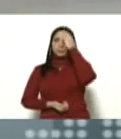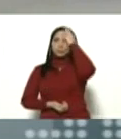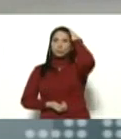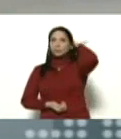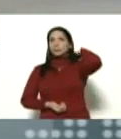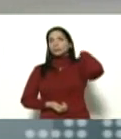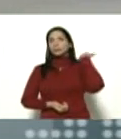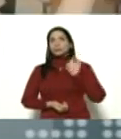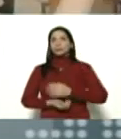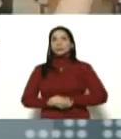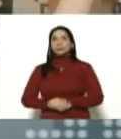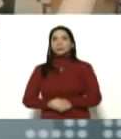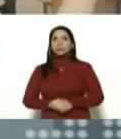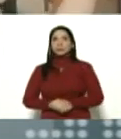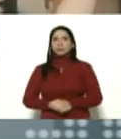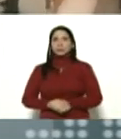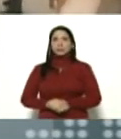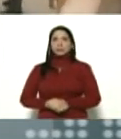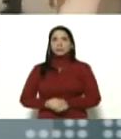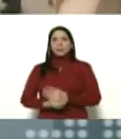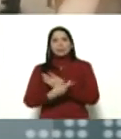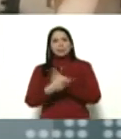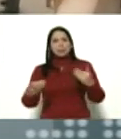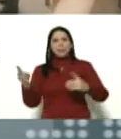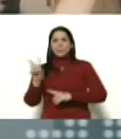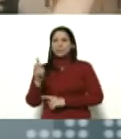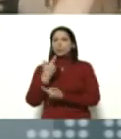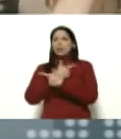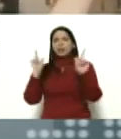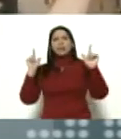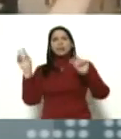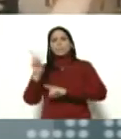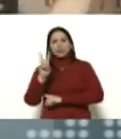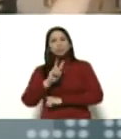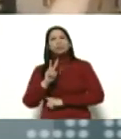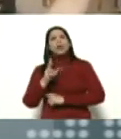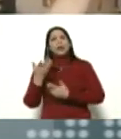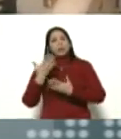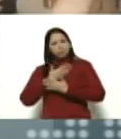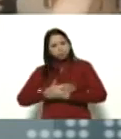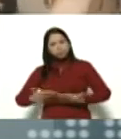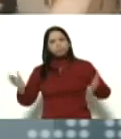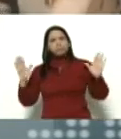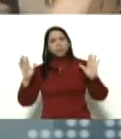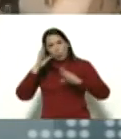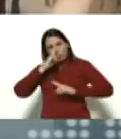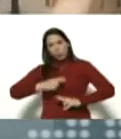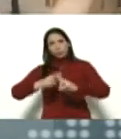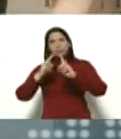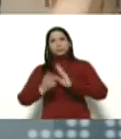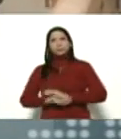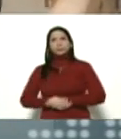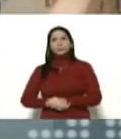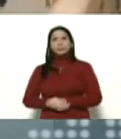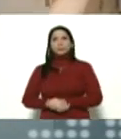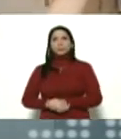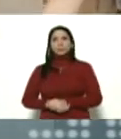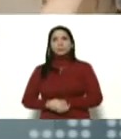Venezuela es Venezuela, Venezuela es dignidad, Venezuela es libertad, Venezuela es decoro, Venezuela es honor. Vénganse,